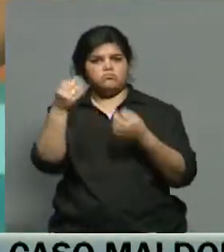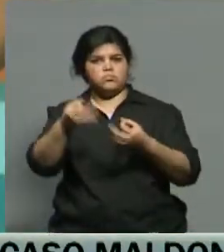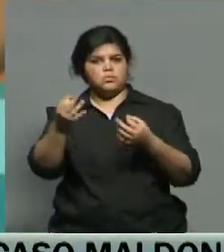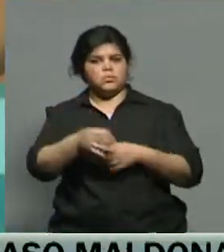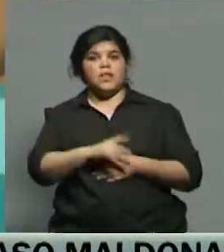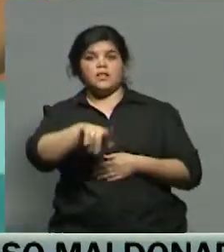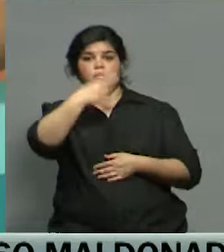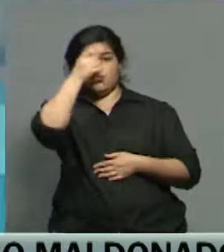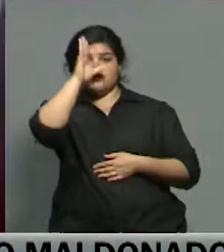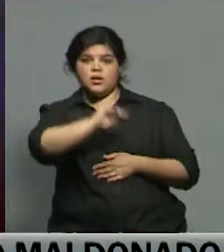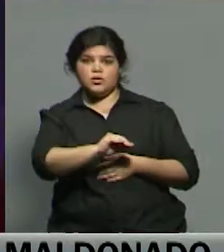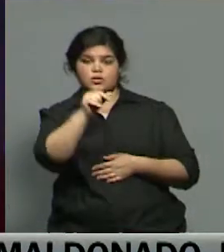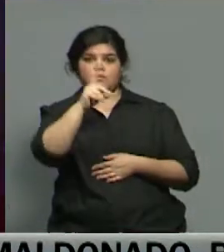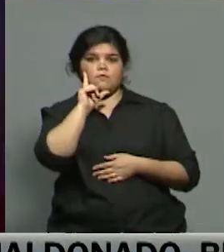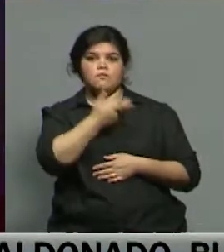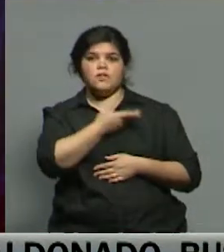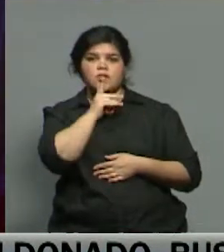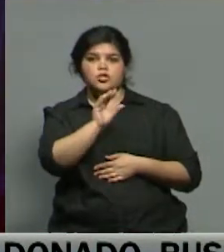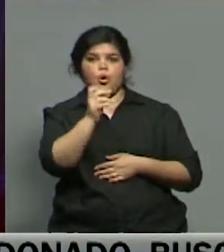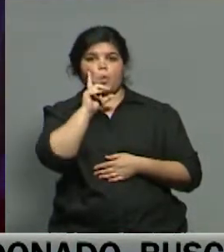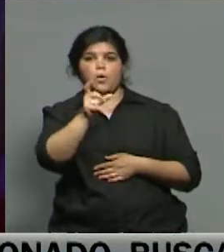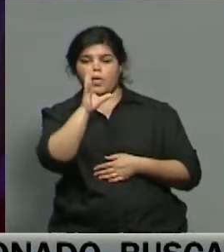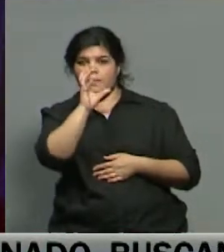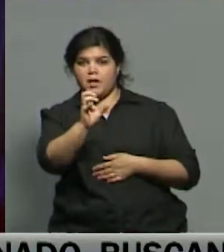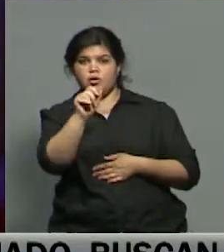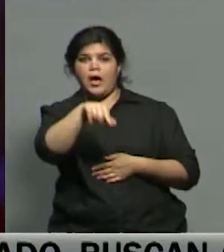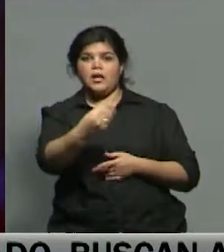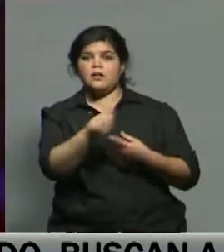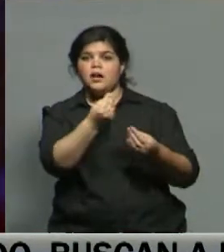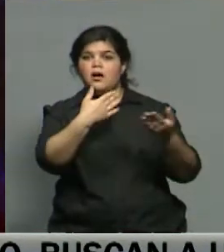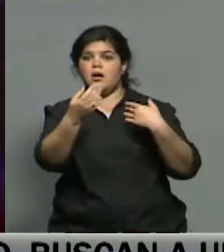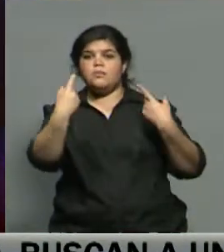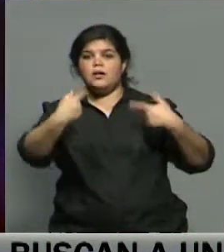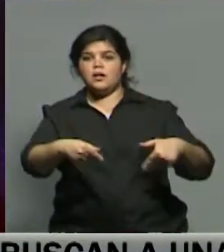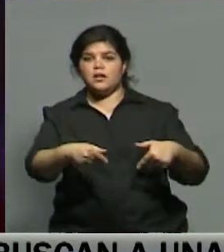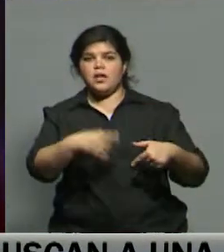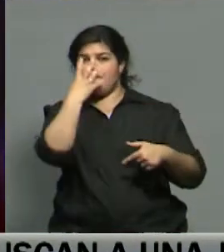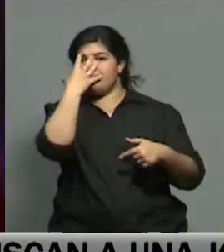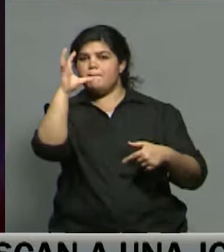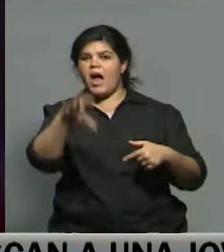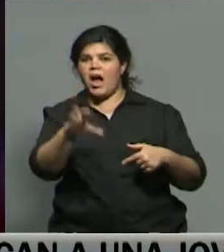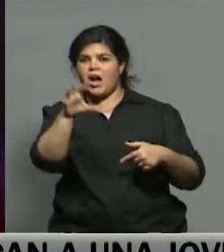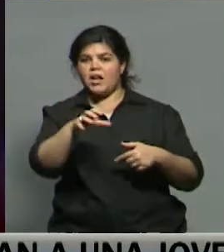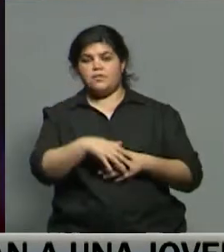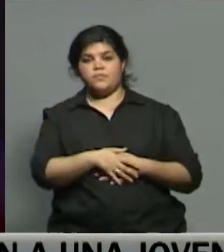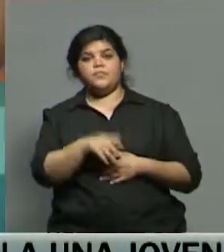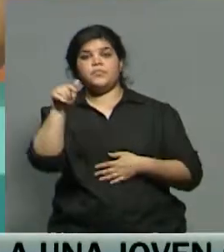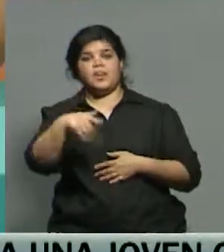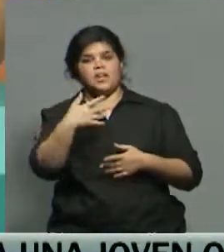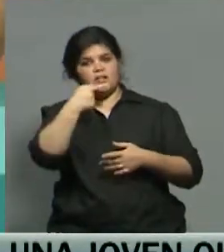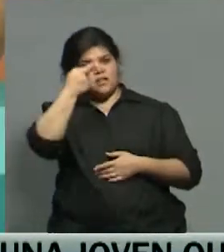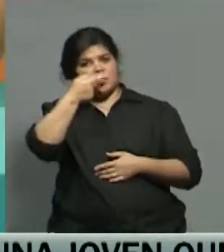viene el Fito Suden, con cuidado con el perro, en esta ocasión van a estar hablando de máscaras, así que bueno, se viene muy interesante,